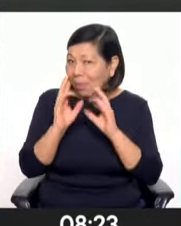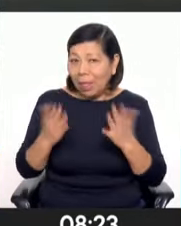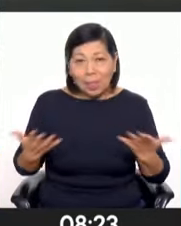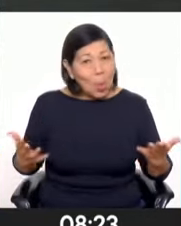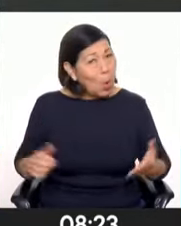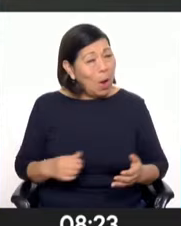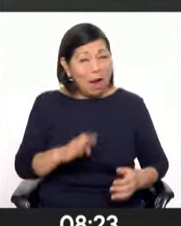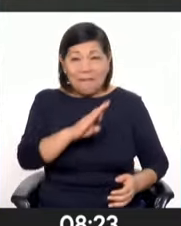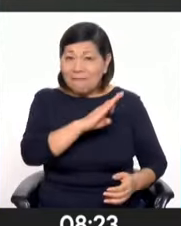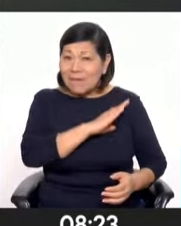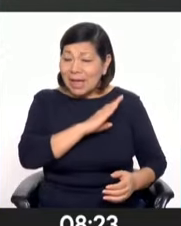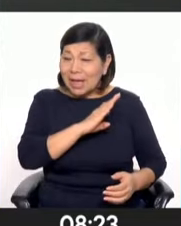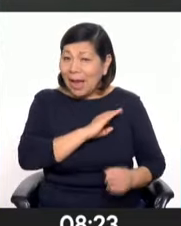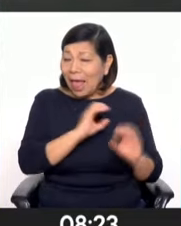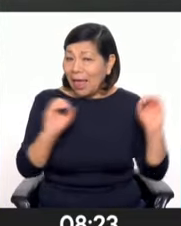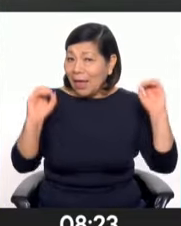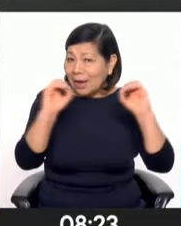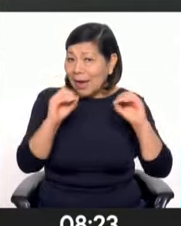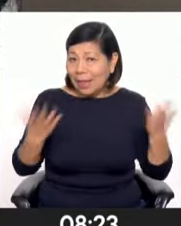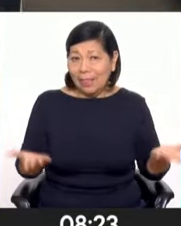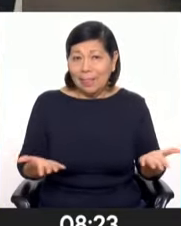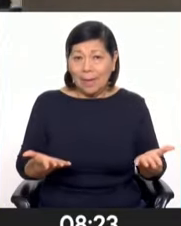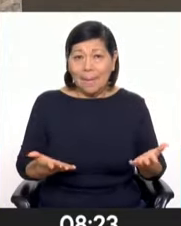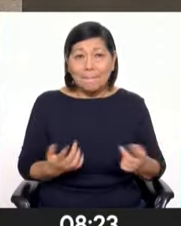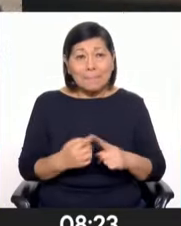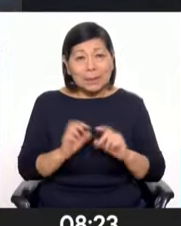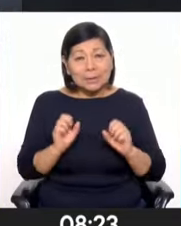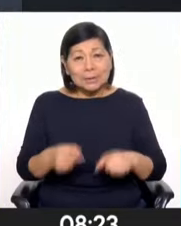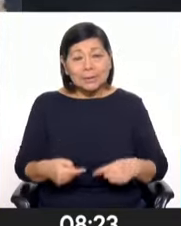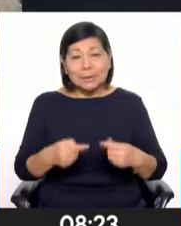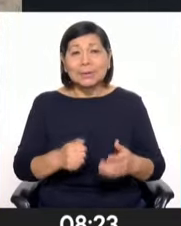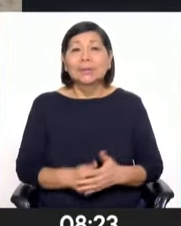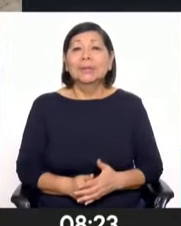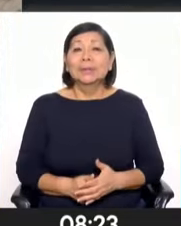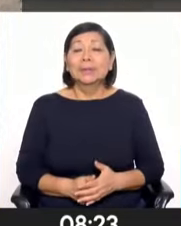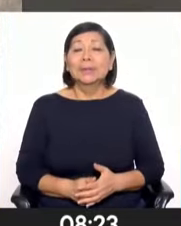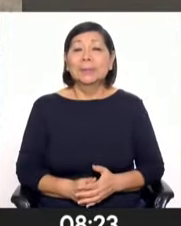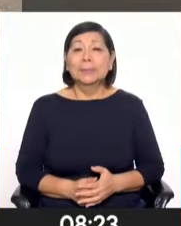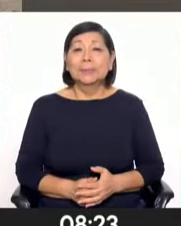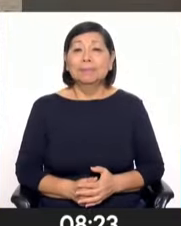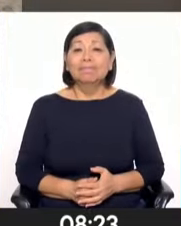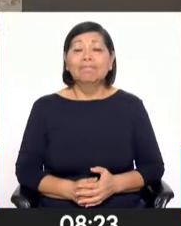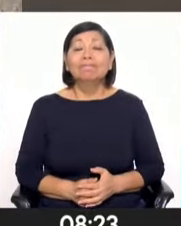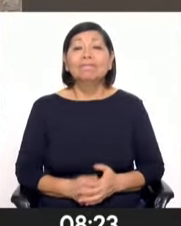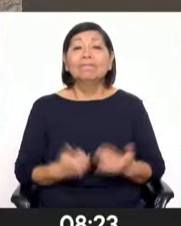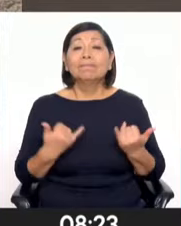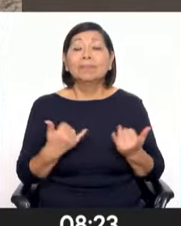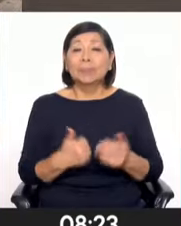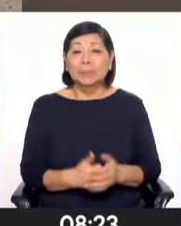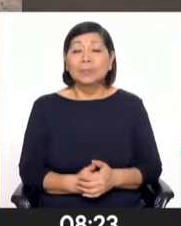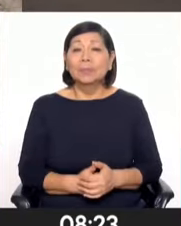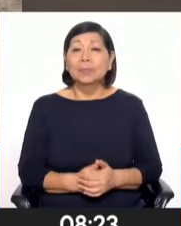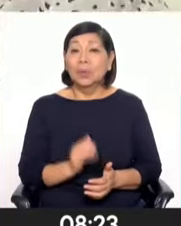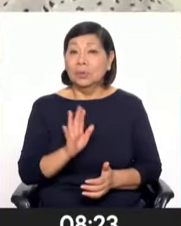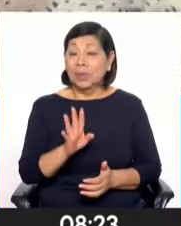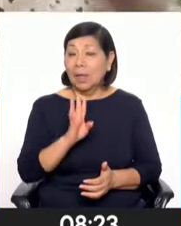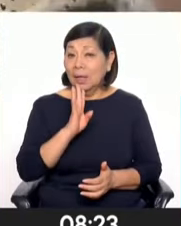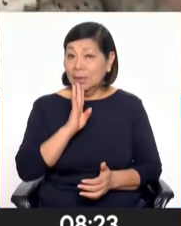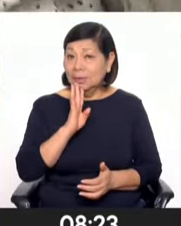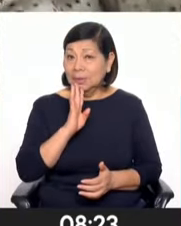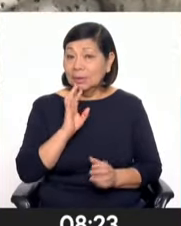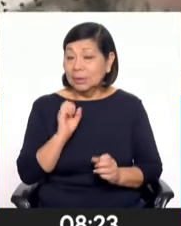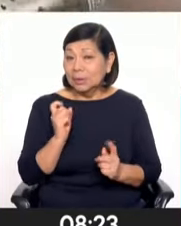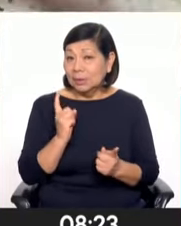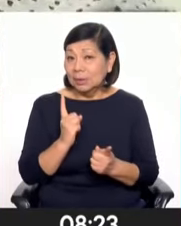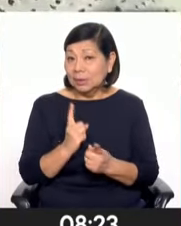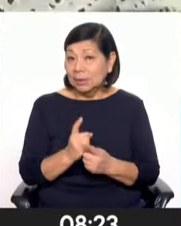No hay una fiscalización de las autoridades competentes en el tema. Ahora, usted ha señalado que